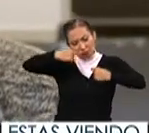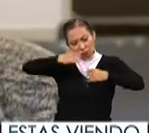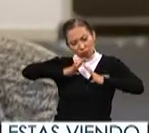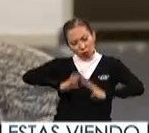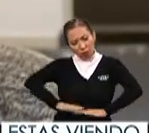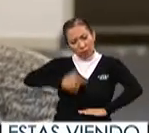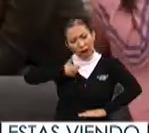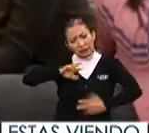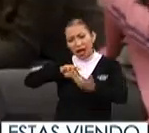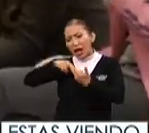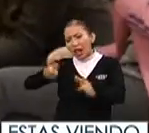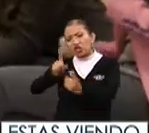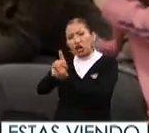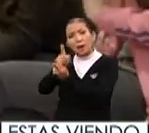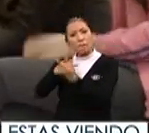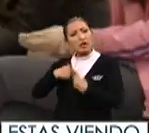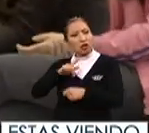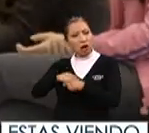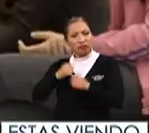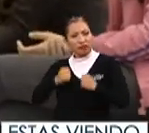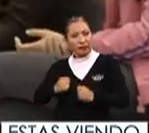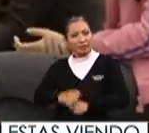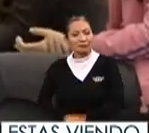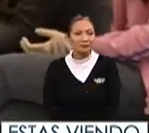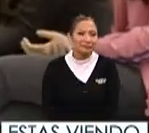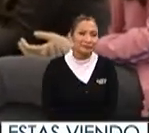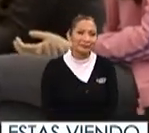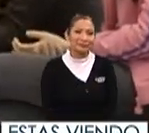y forjan relaciones personales sólidas.